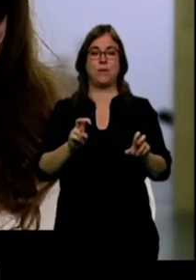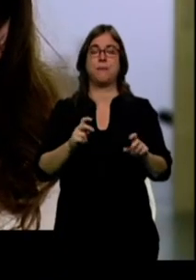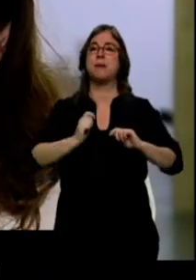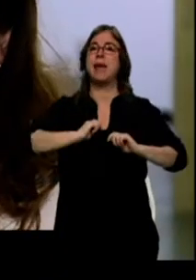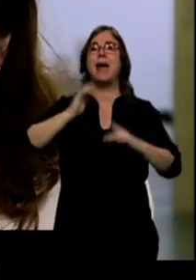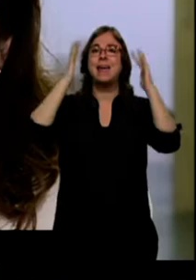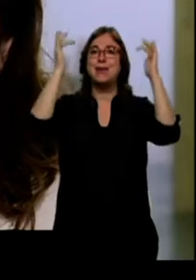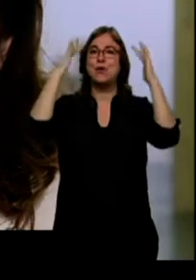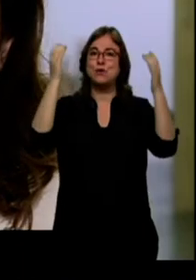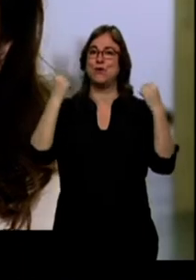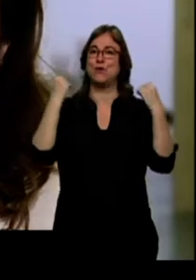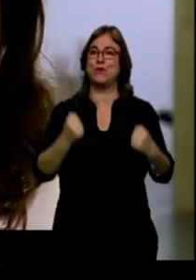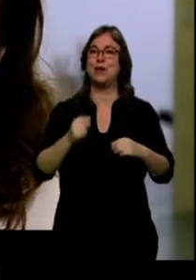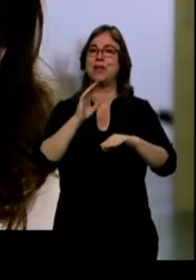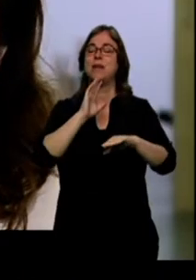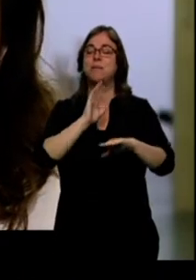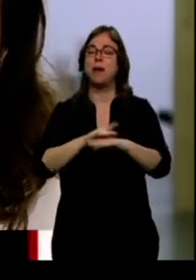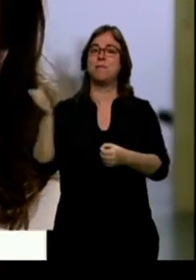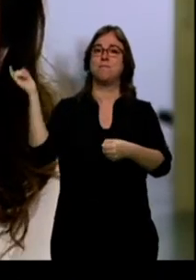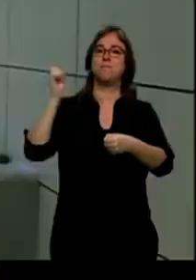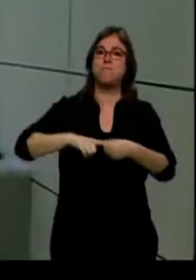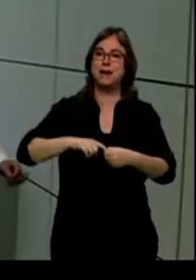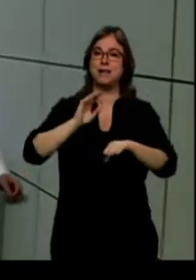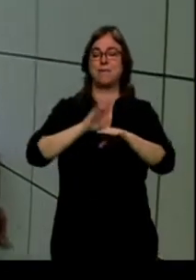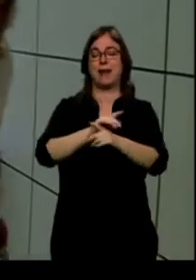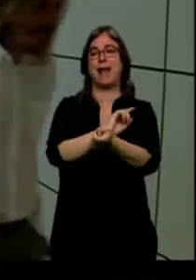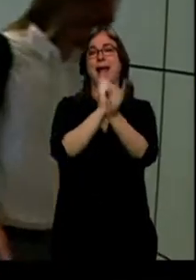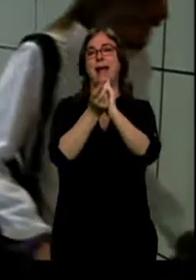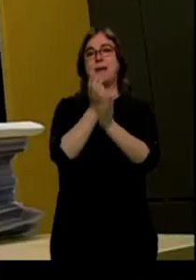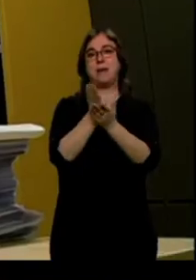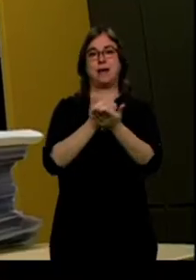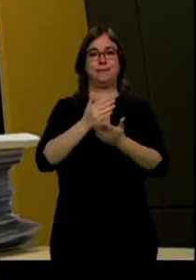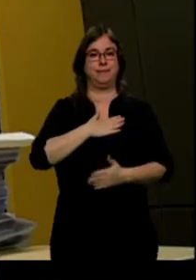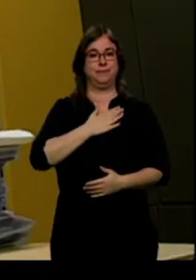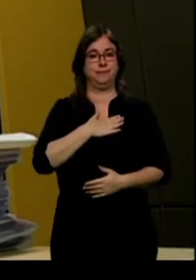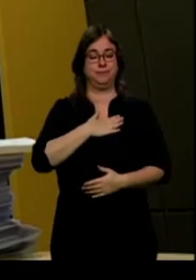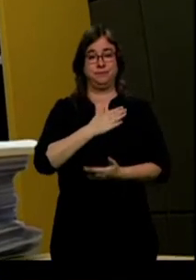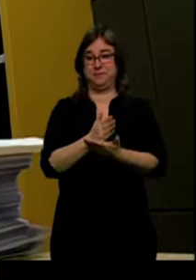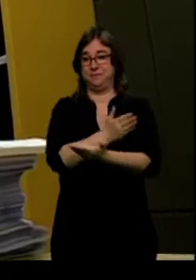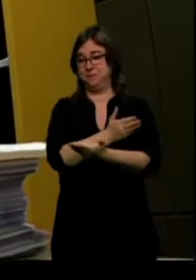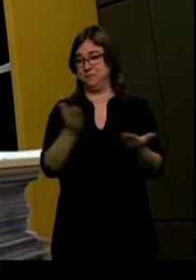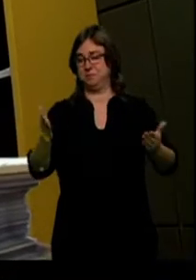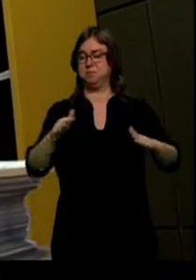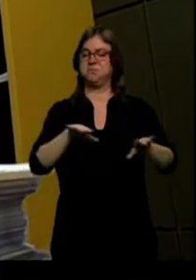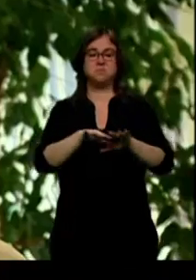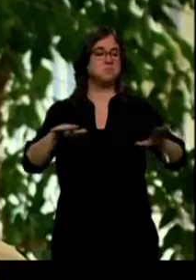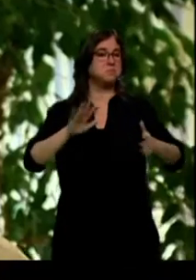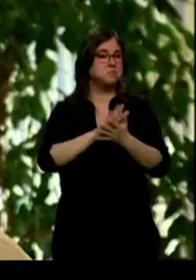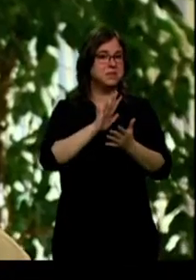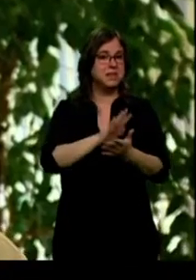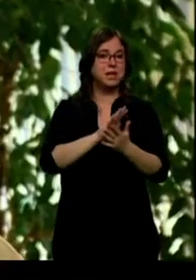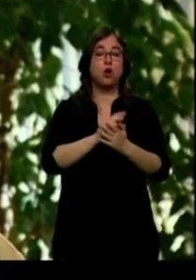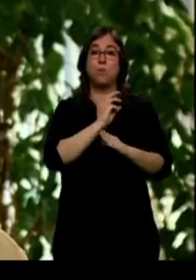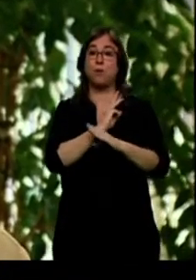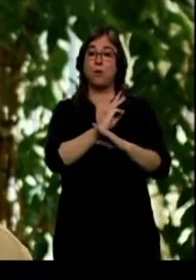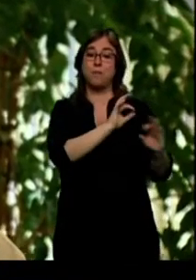participar directamente en los cambios para nuestra región. Por lo demás, poco movimiento en los pasillos, procuradores que preparan el traslado